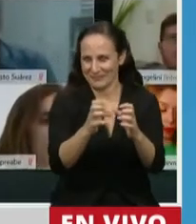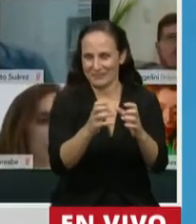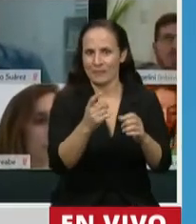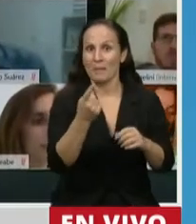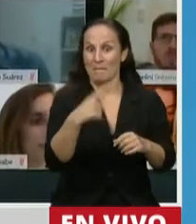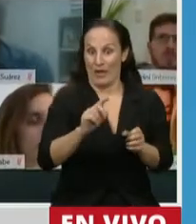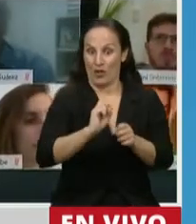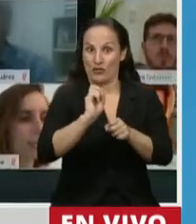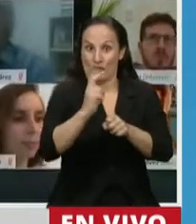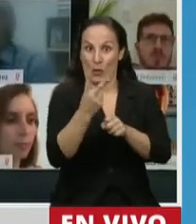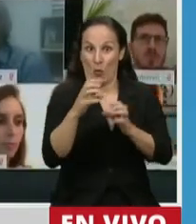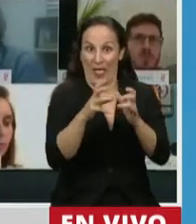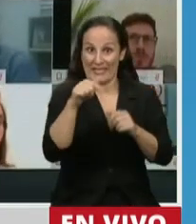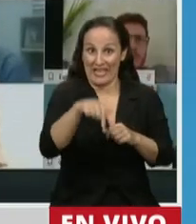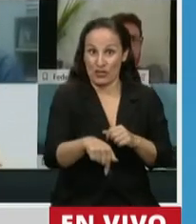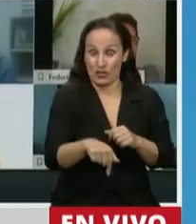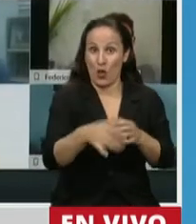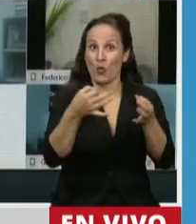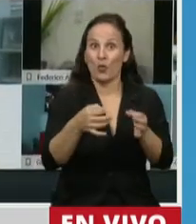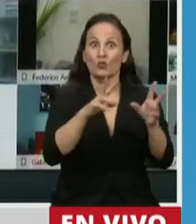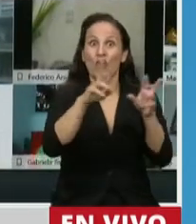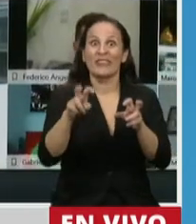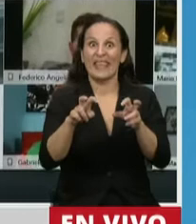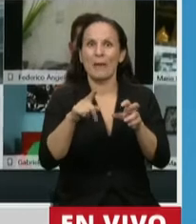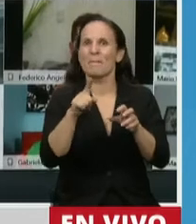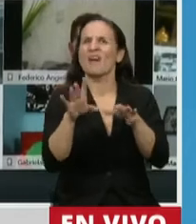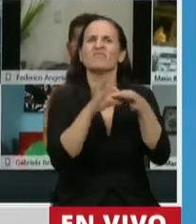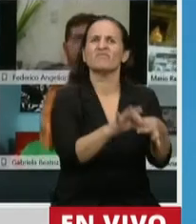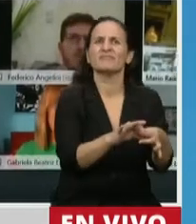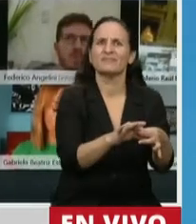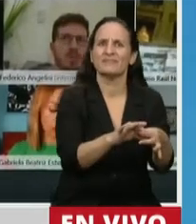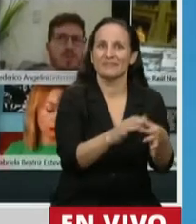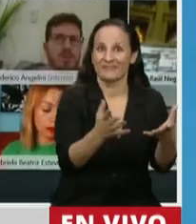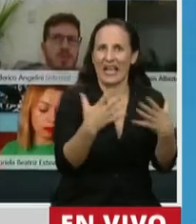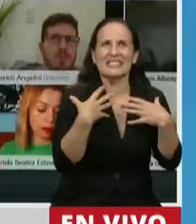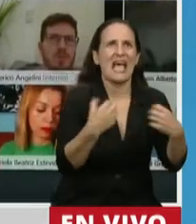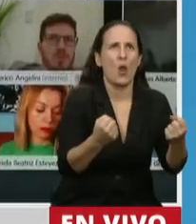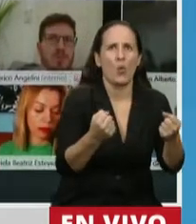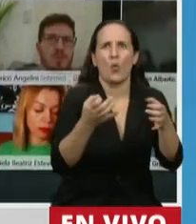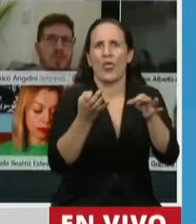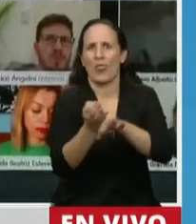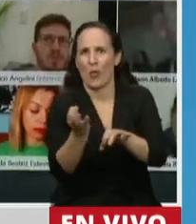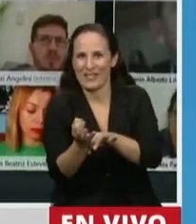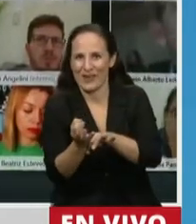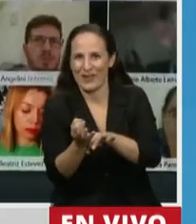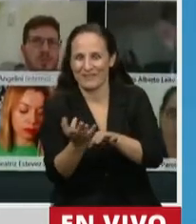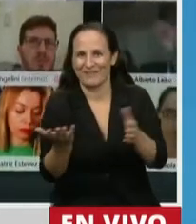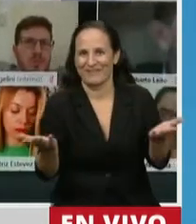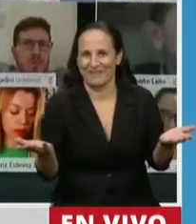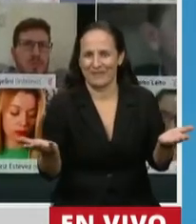esta segunda sesión estemos tratando temas que tienen que ver con la salud pública y con la educación, pero que aparte